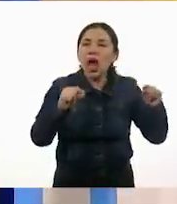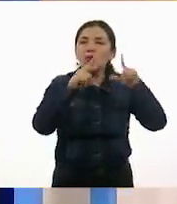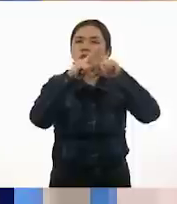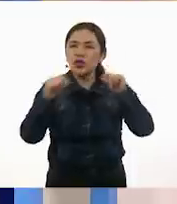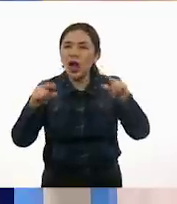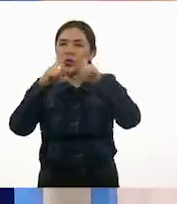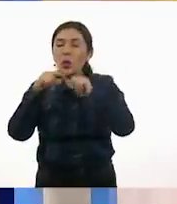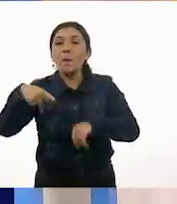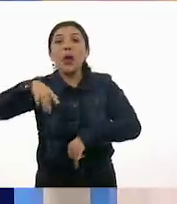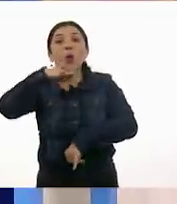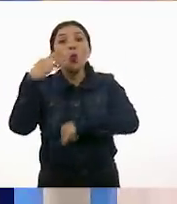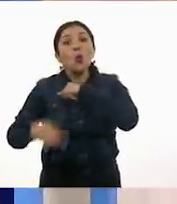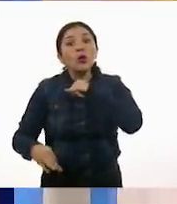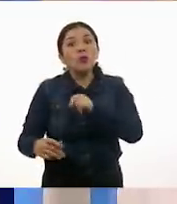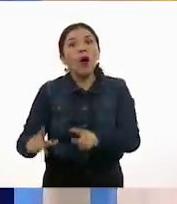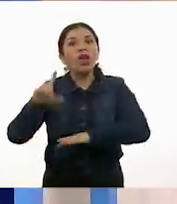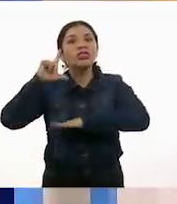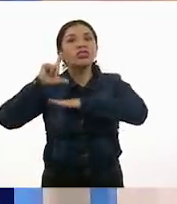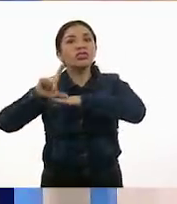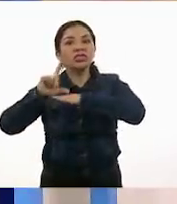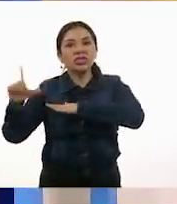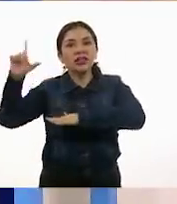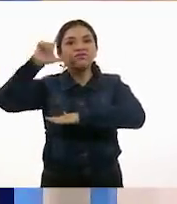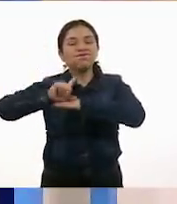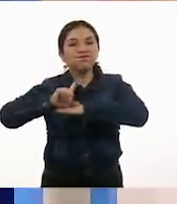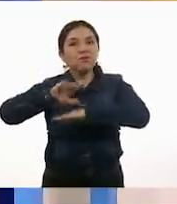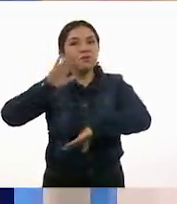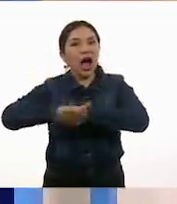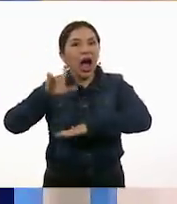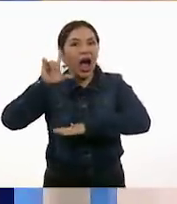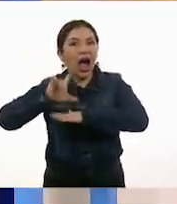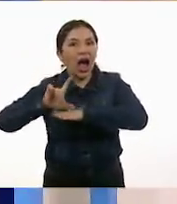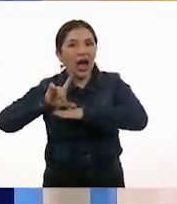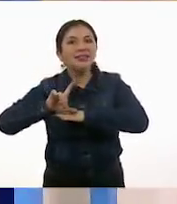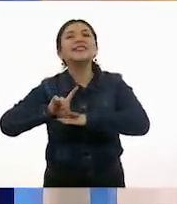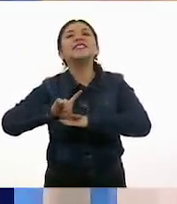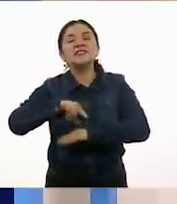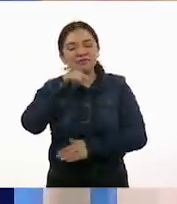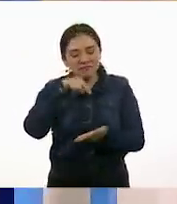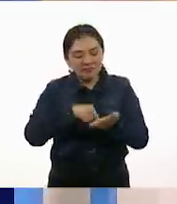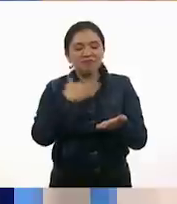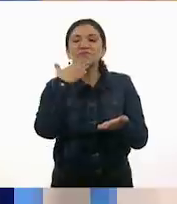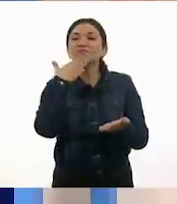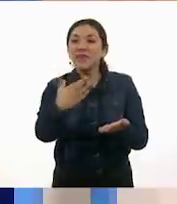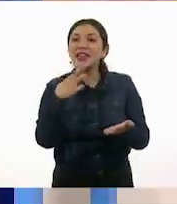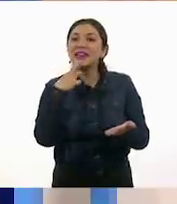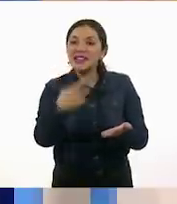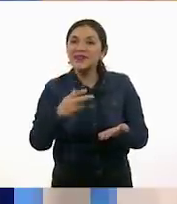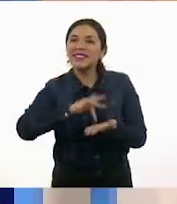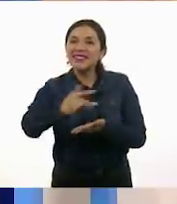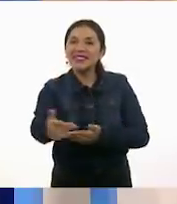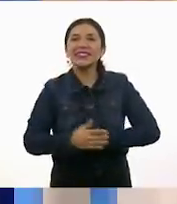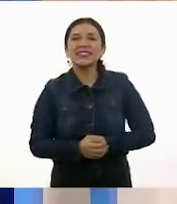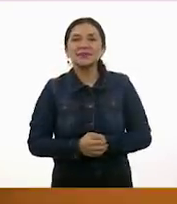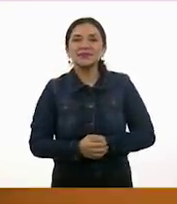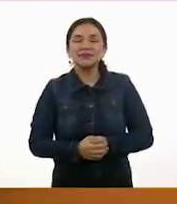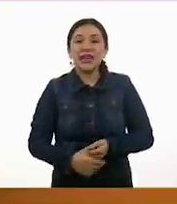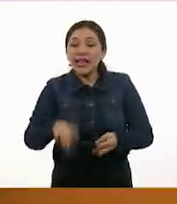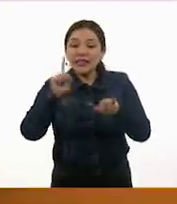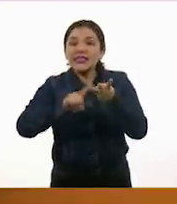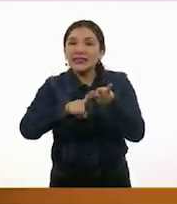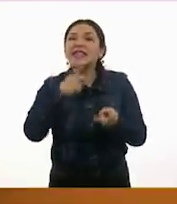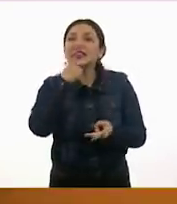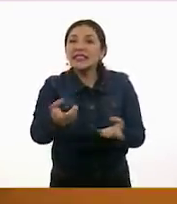al final el triángulo fue más grande. Muy bien, Mateo. Excelente respuesta. ¿Y qué dice la otra?